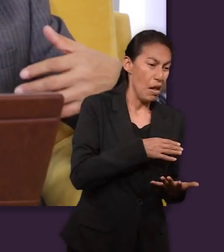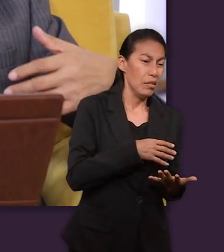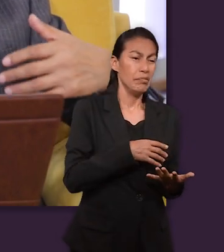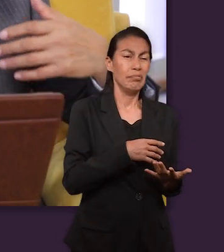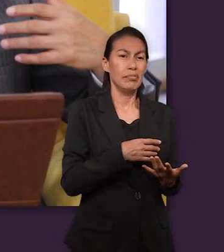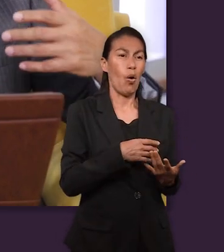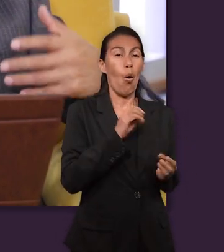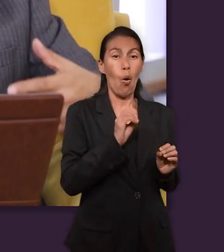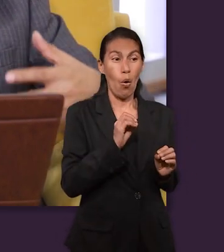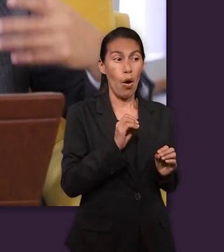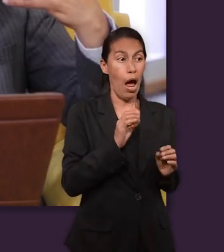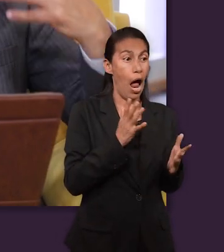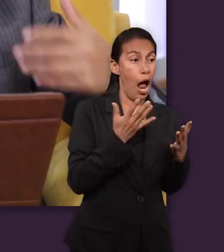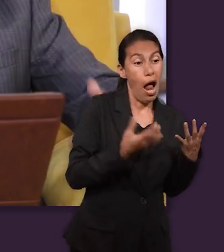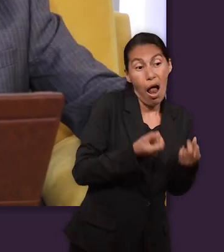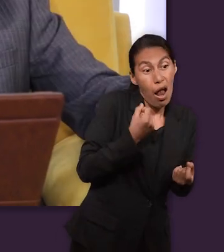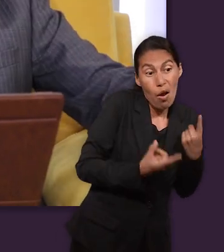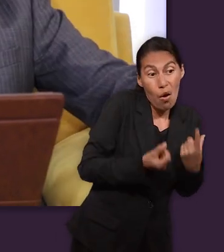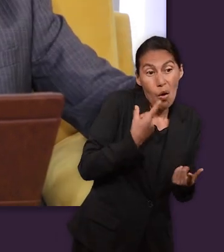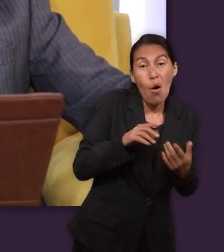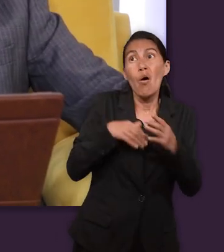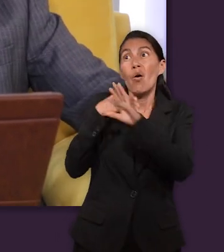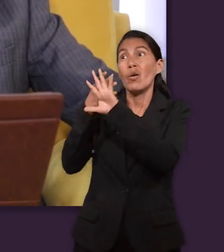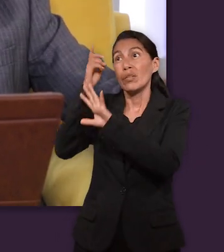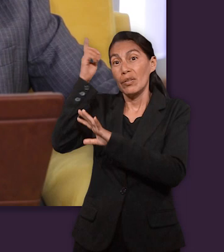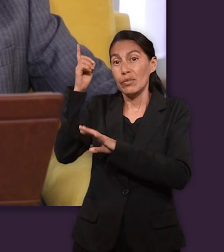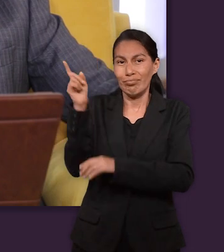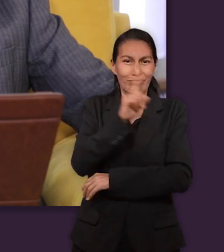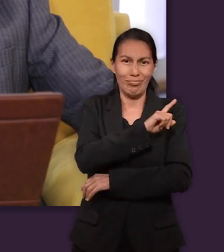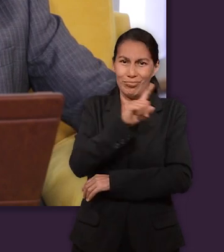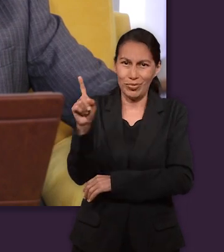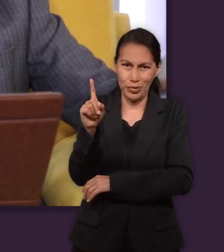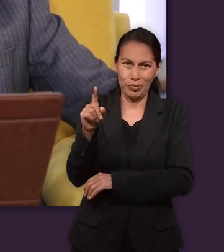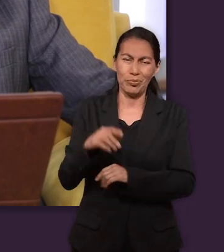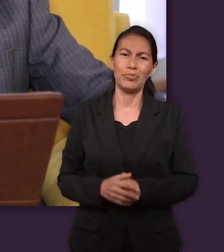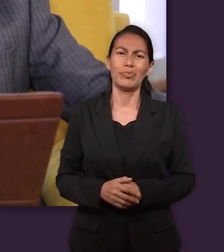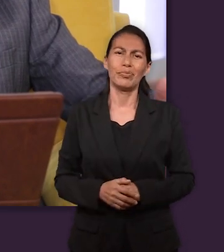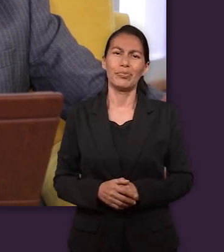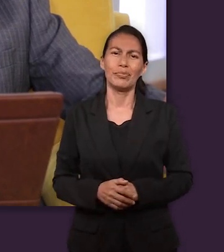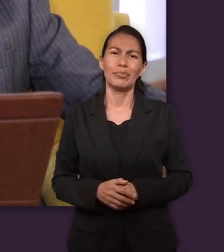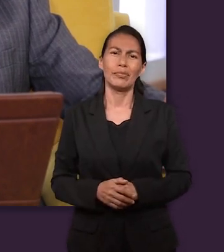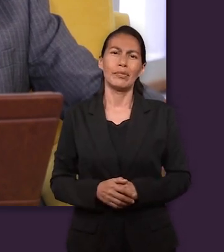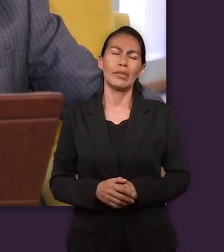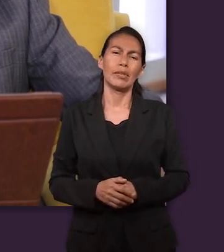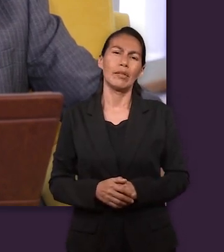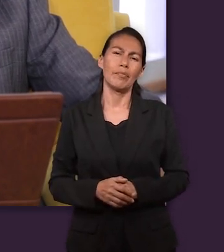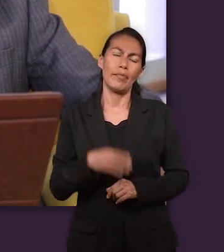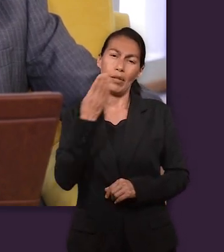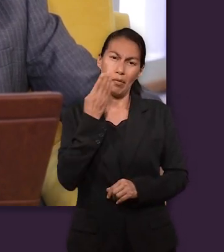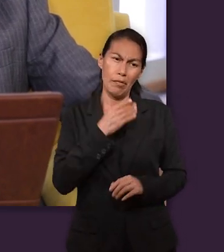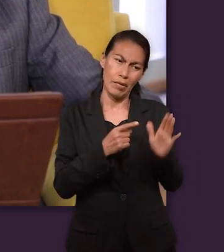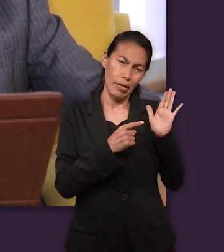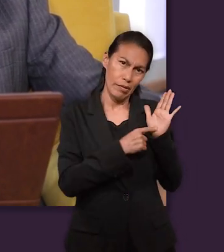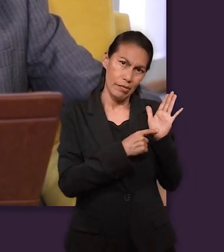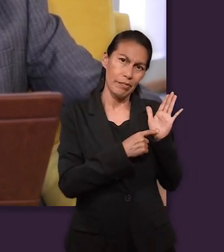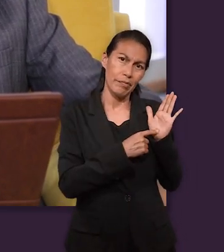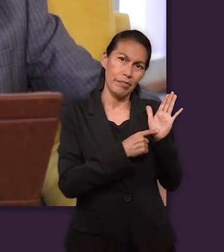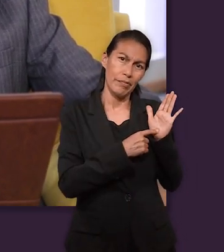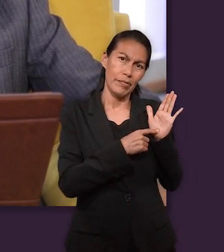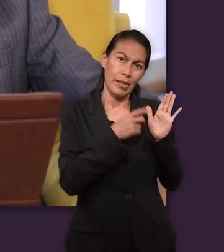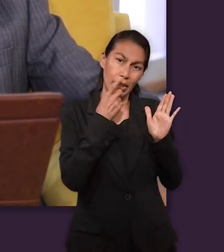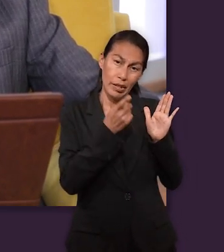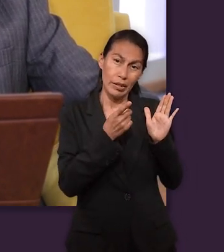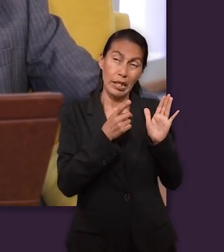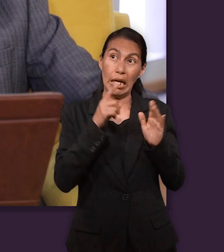invitara a dañar la imagen que él tenía delante de Dios. Y nuestro Señor Jesucristo, bueno, la Escritura es